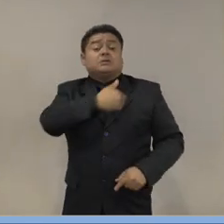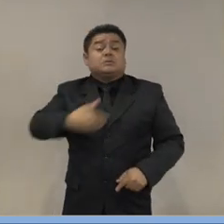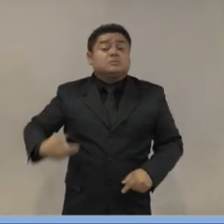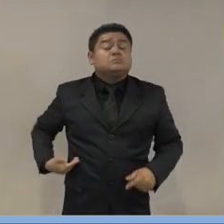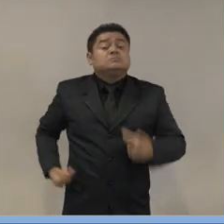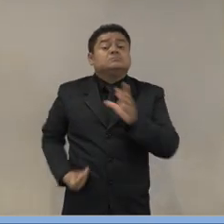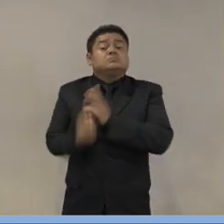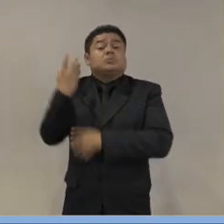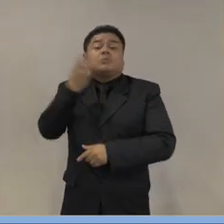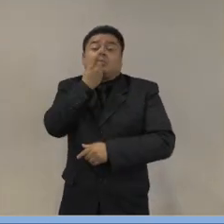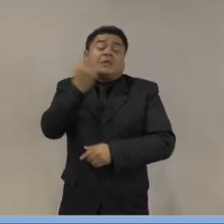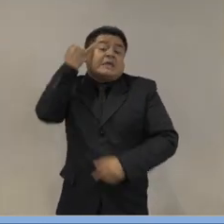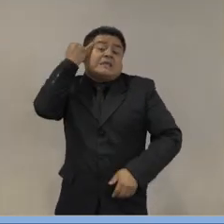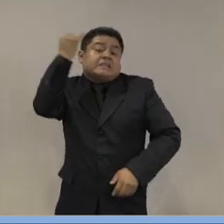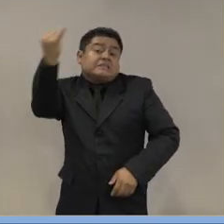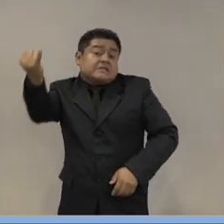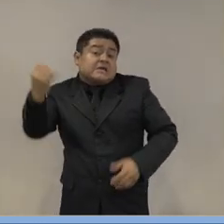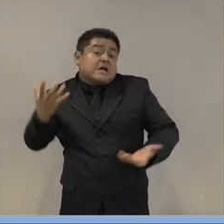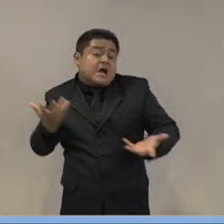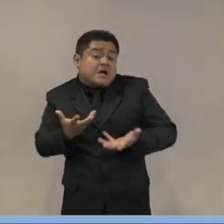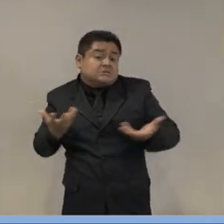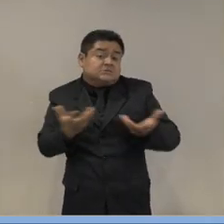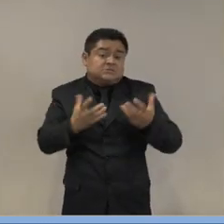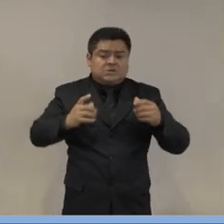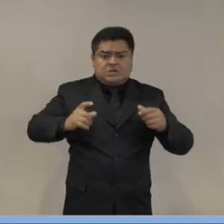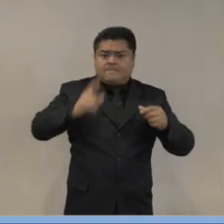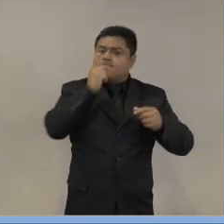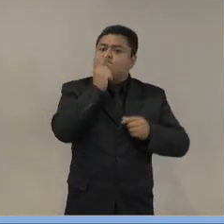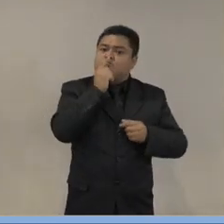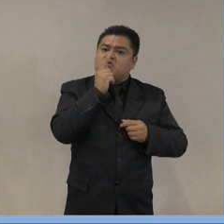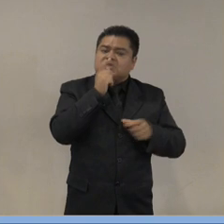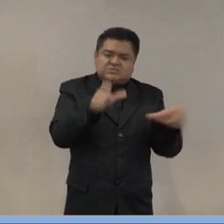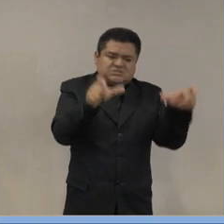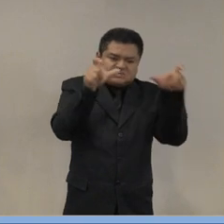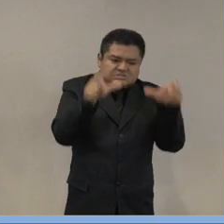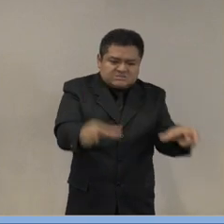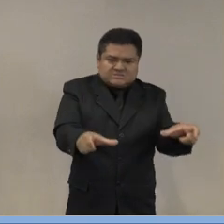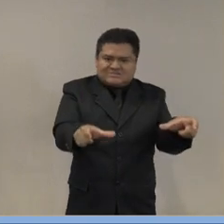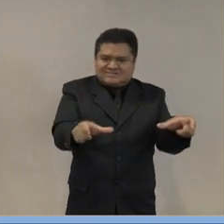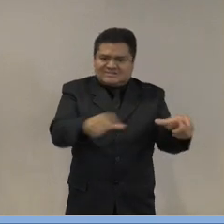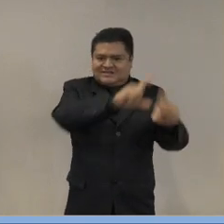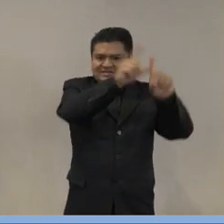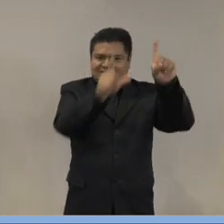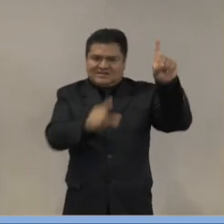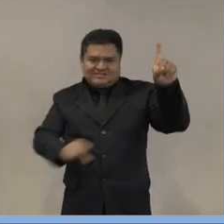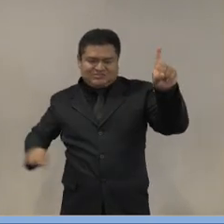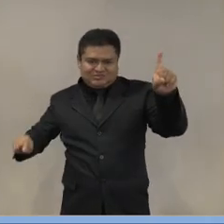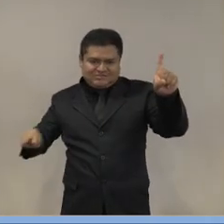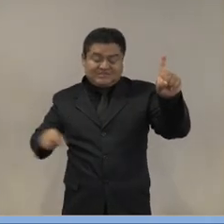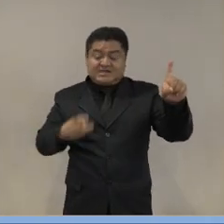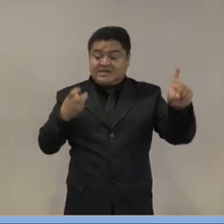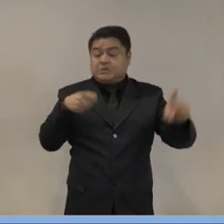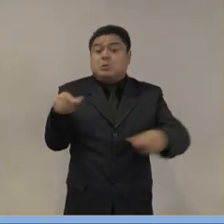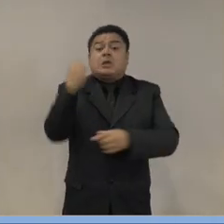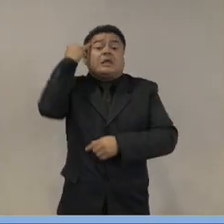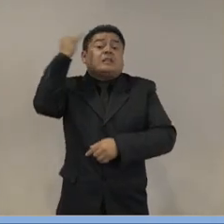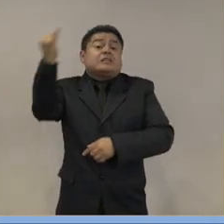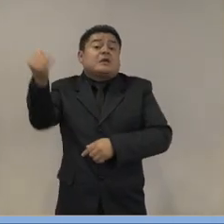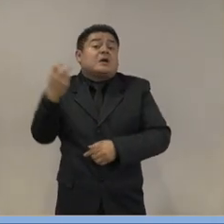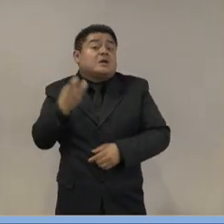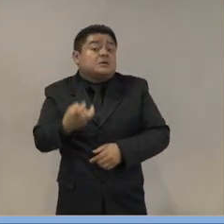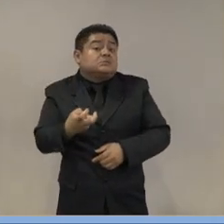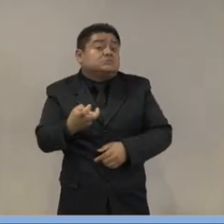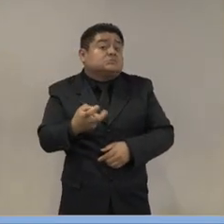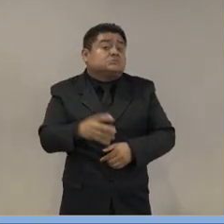entonces se le ocurre una Guardia Nacional con Policía Militar y Policía Naval que por cierto si leen la ley de la Armada no existe, no hay ninguna